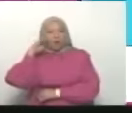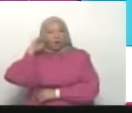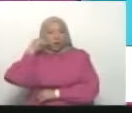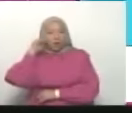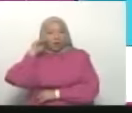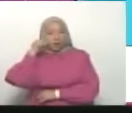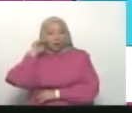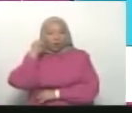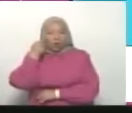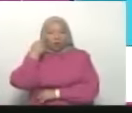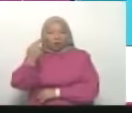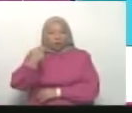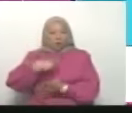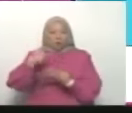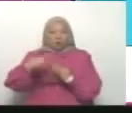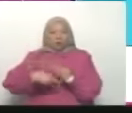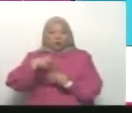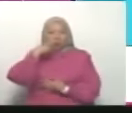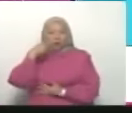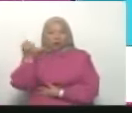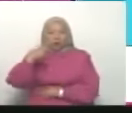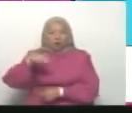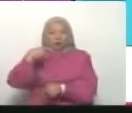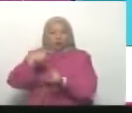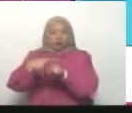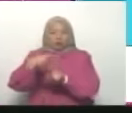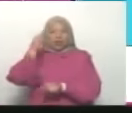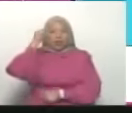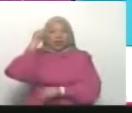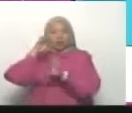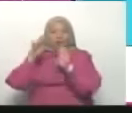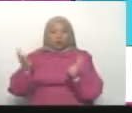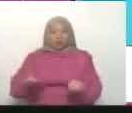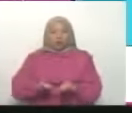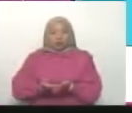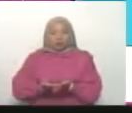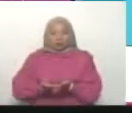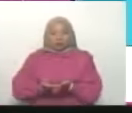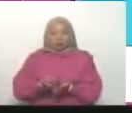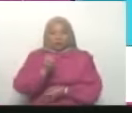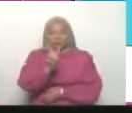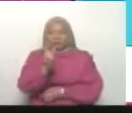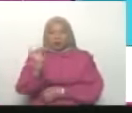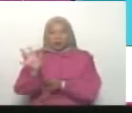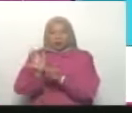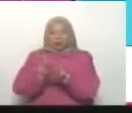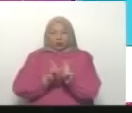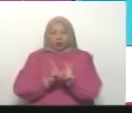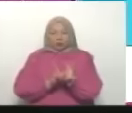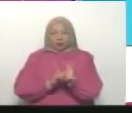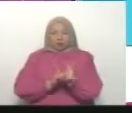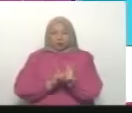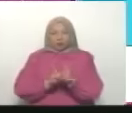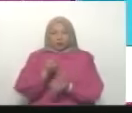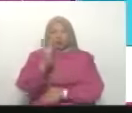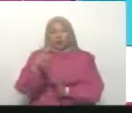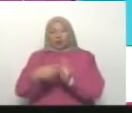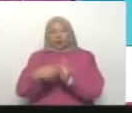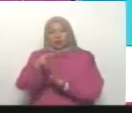Precisamente, hoy día mundial de la tierra 22 de abril 2024